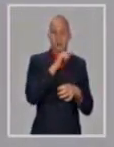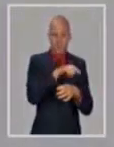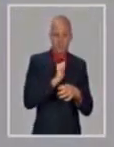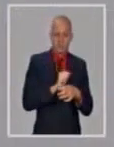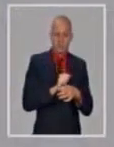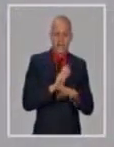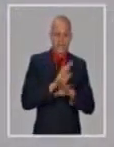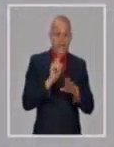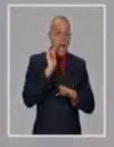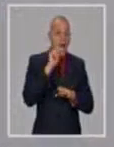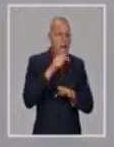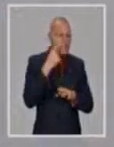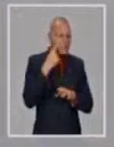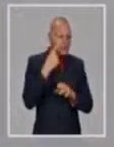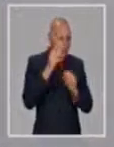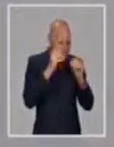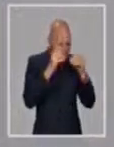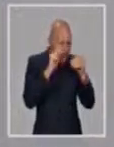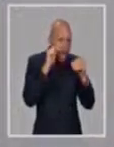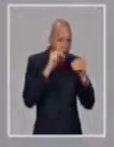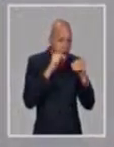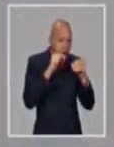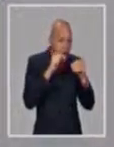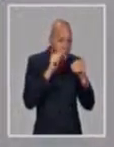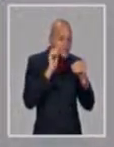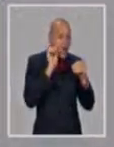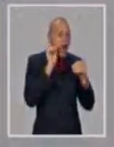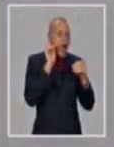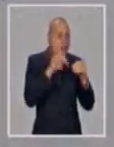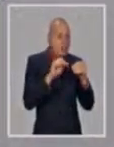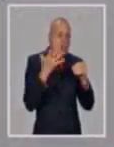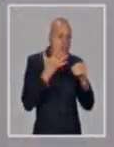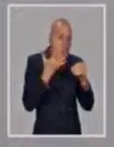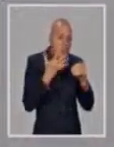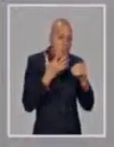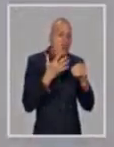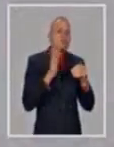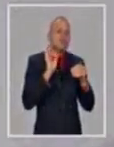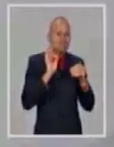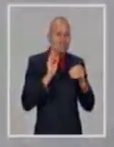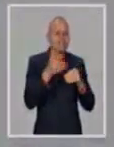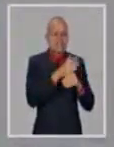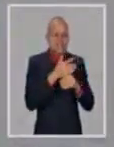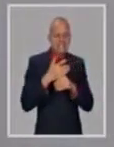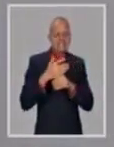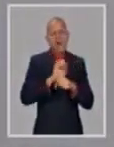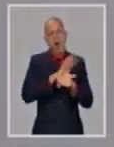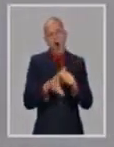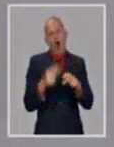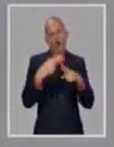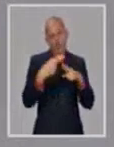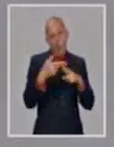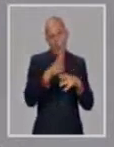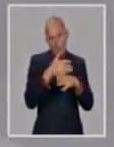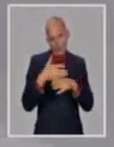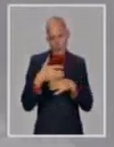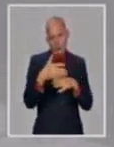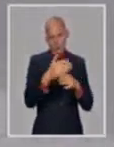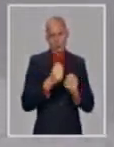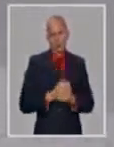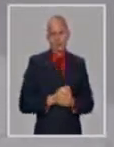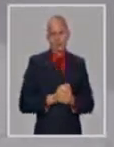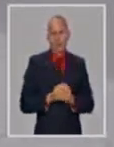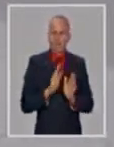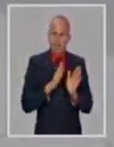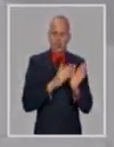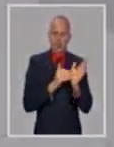nueve variantes, y una quincena después prácticamente, quizás dos o tres semanas, ya empezamos a observar en